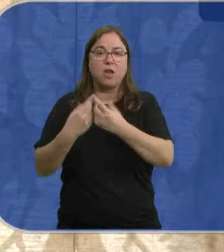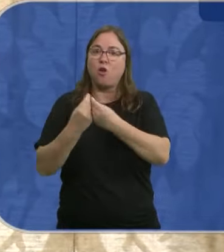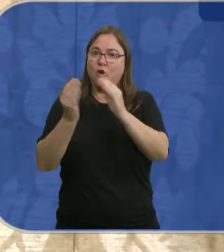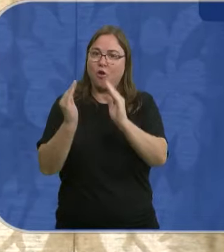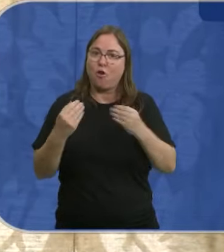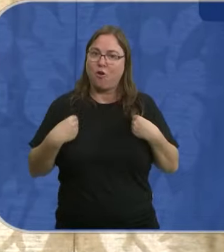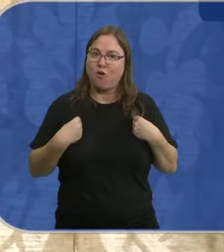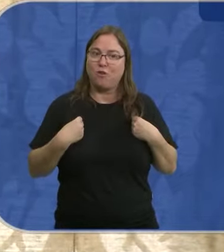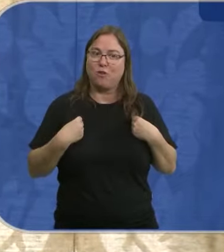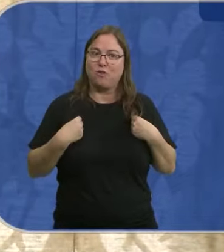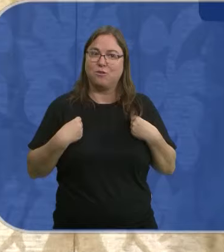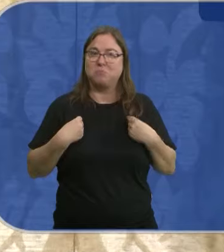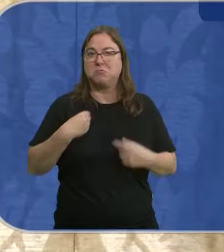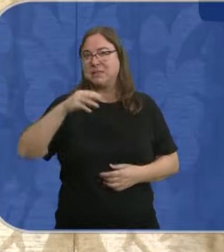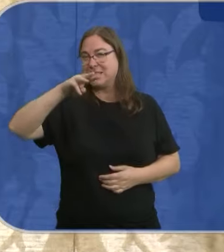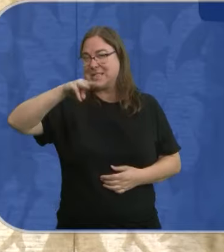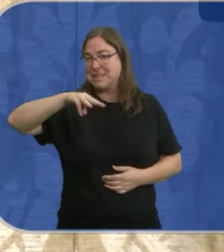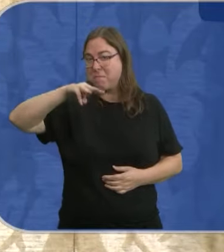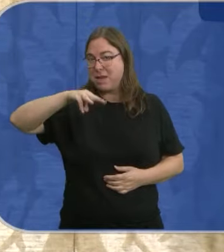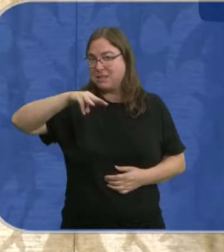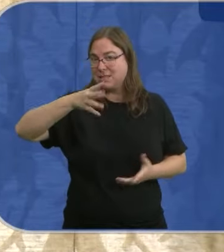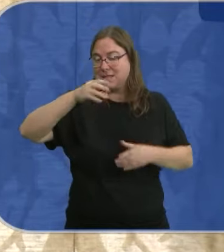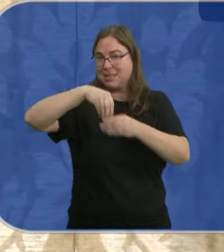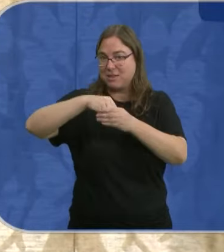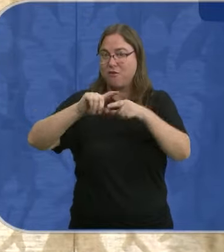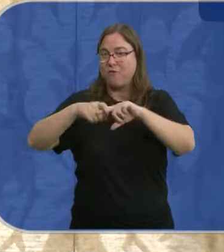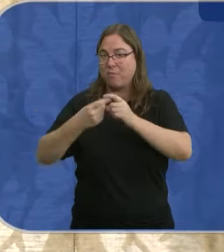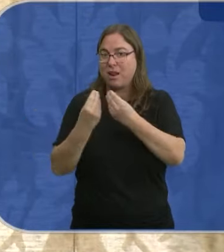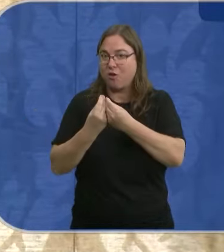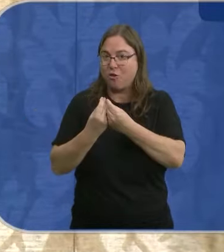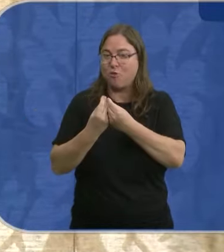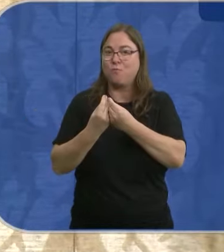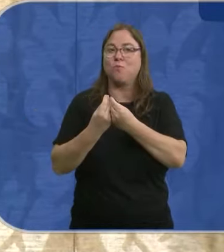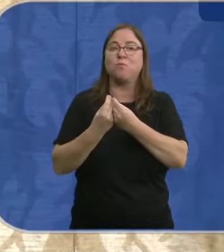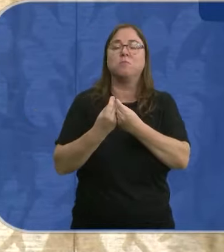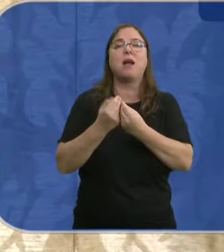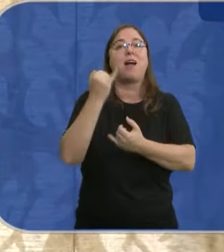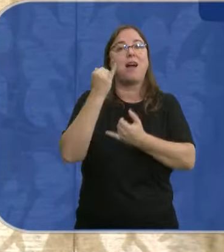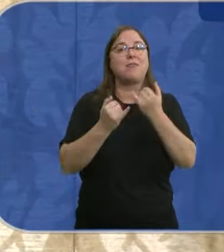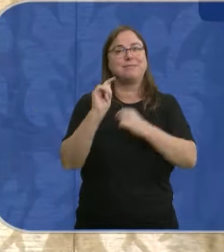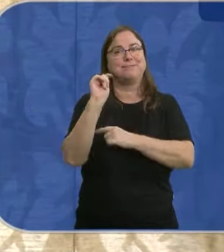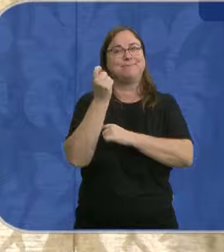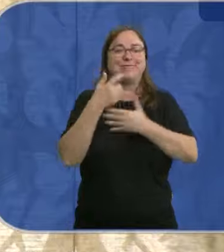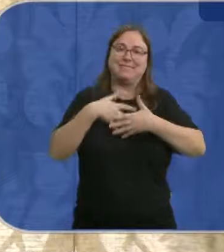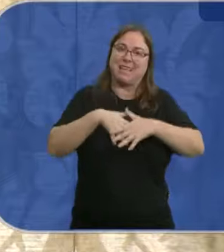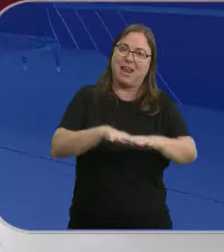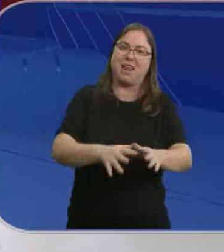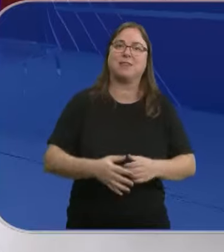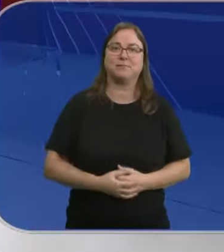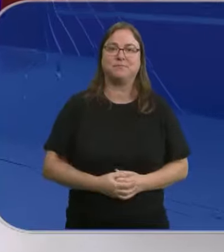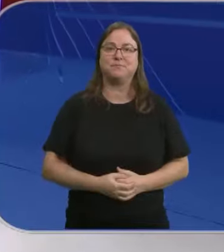convivimos con ellos unos tres meses y logramos integrarnos.